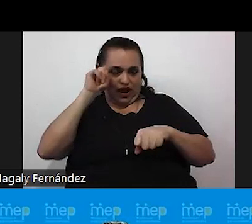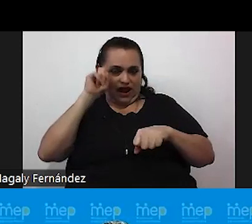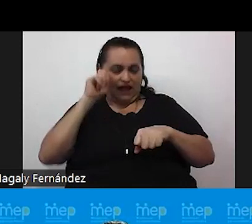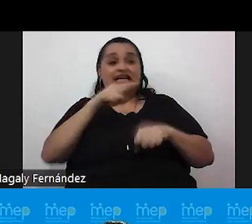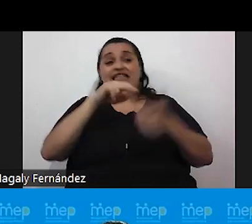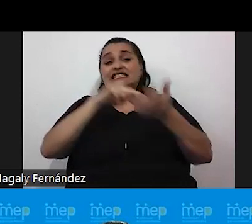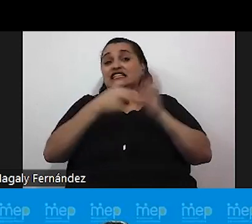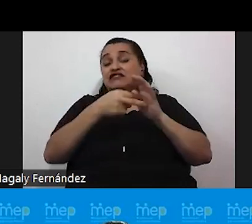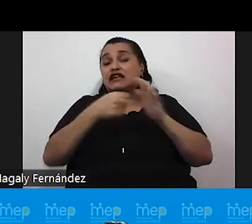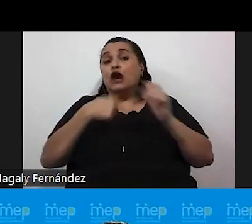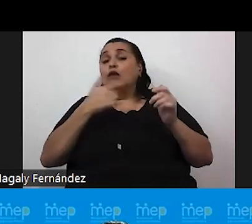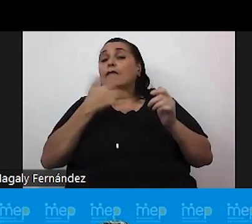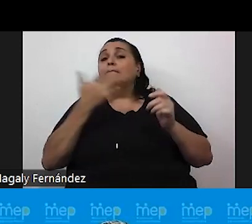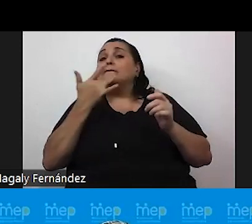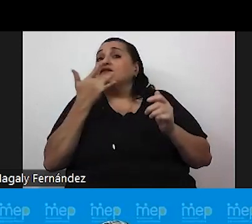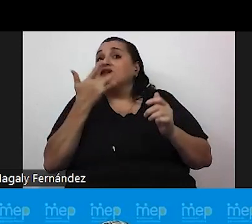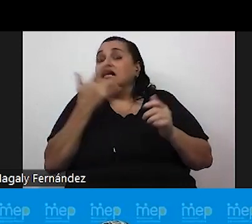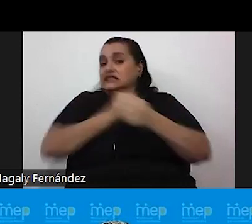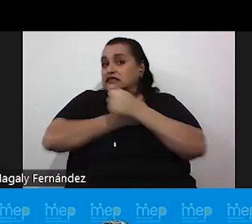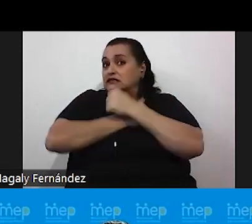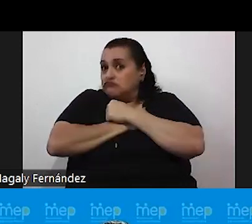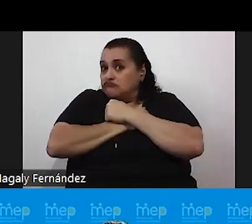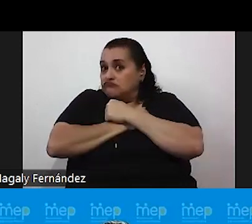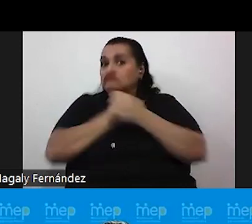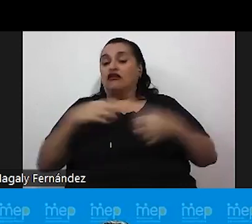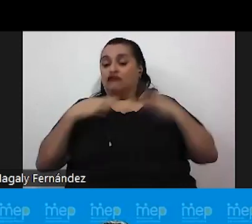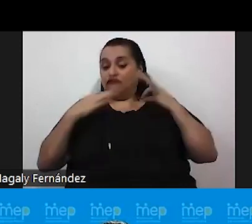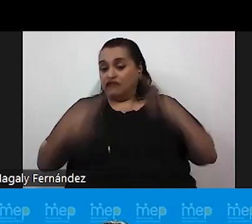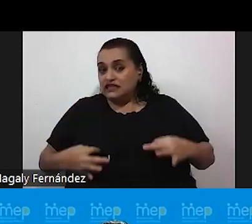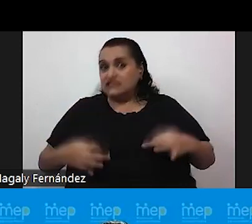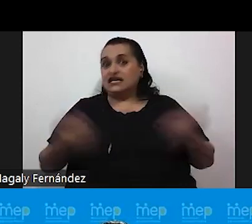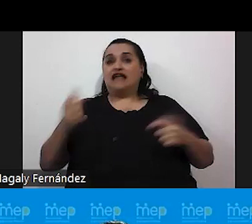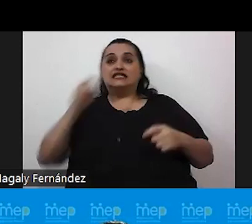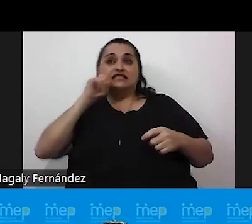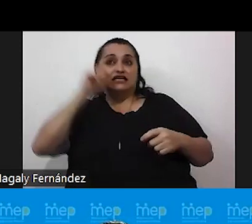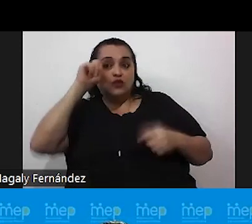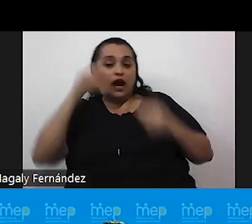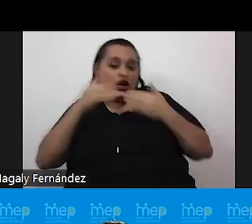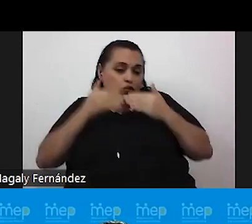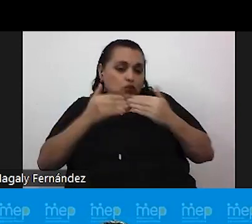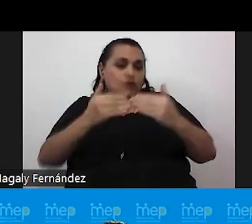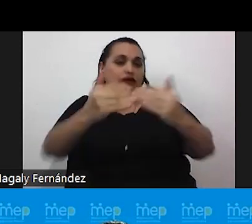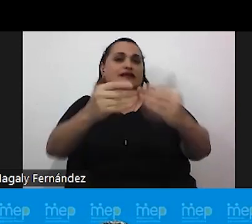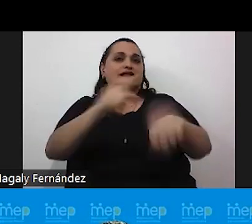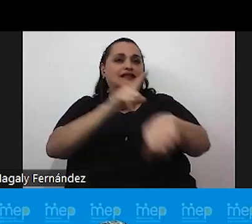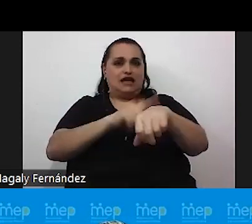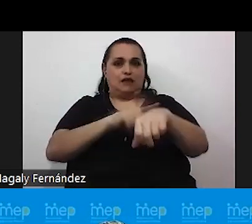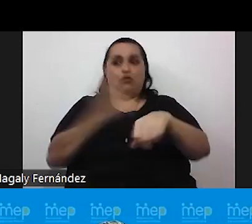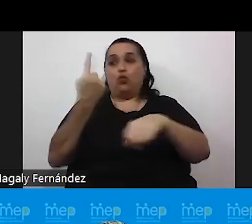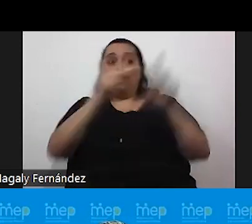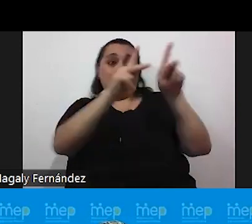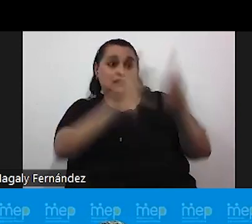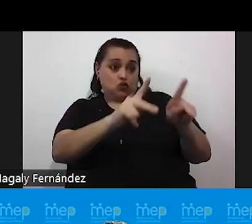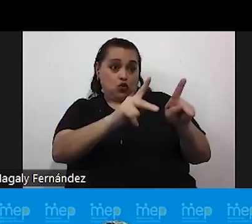afectiva, física, sexual, duradera en el tiempo hacia una persona que puede ser del